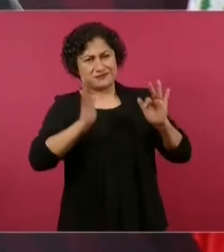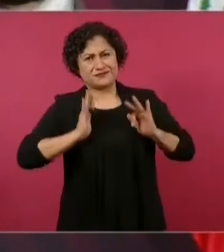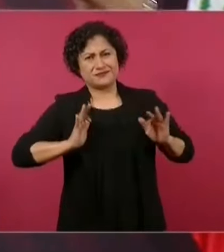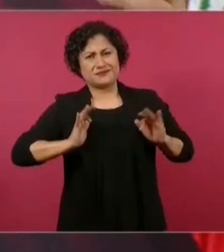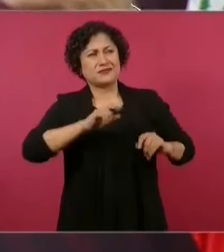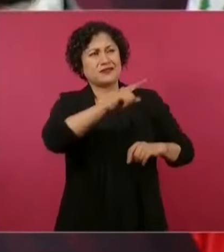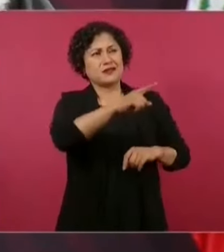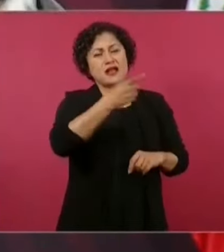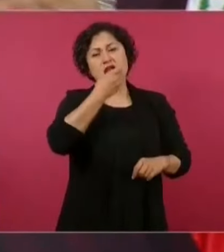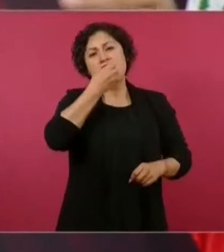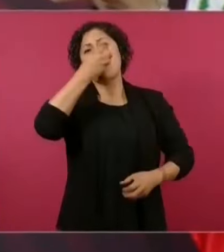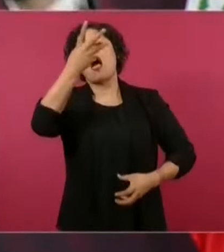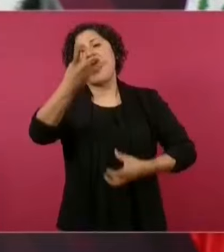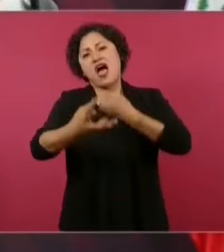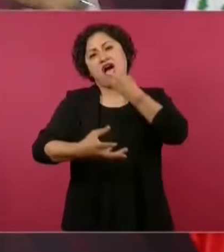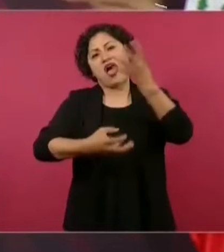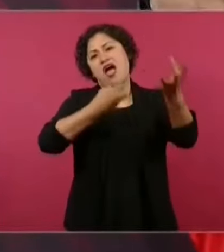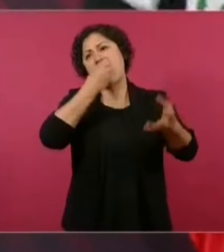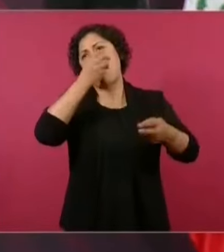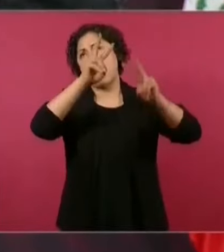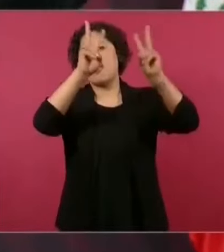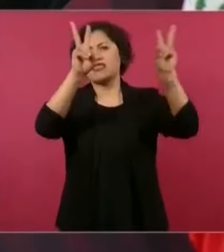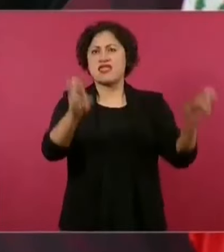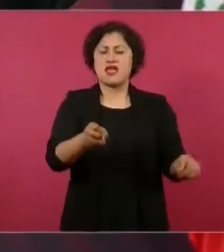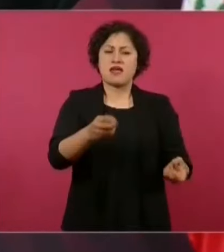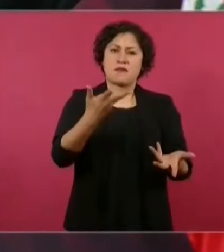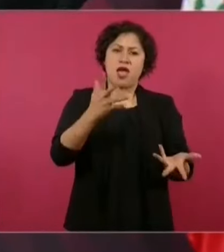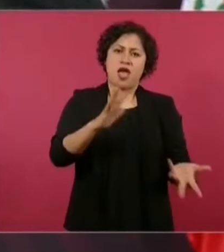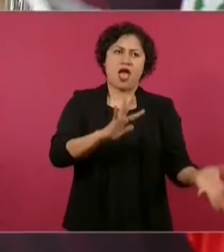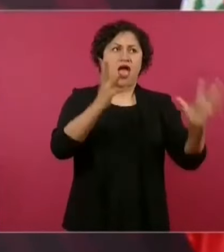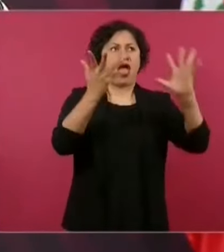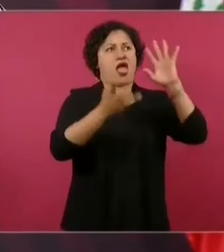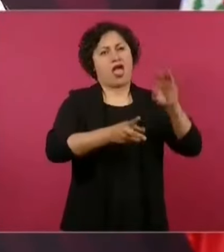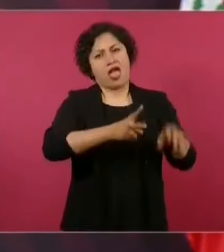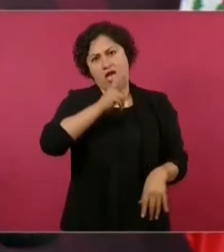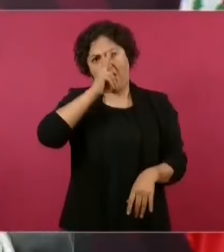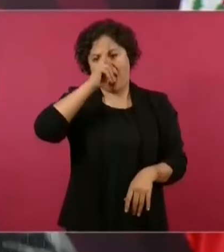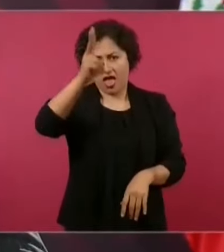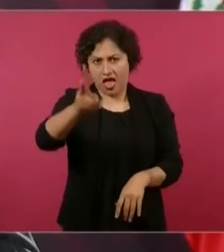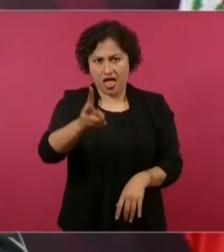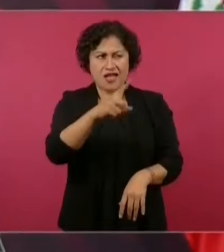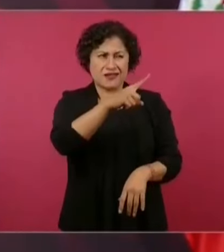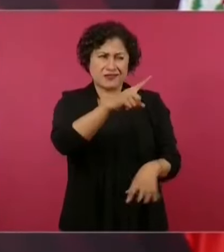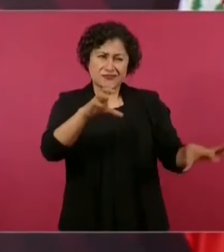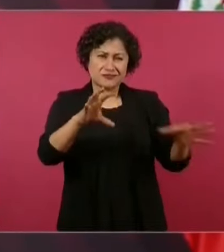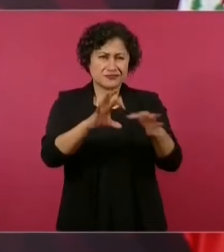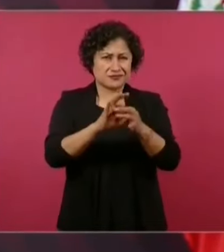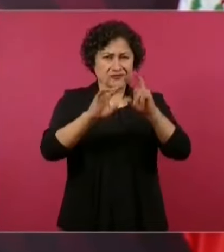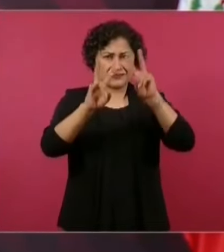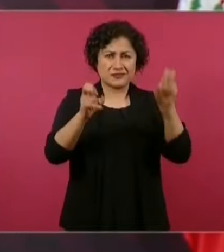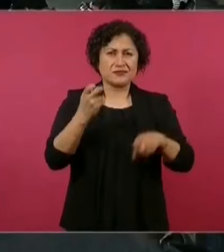circunstancia política electoral, en México hay estabilidad política